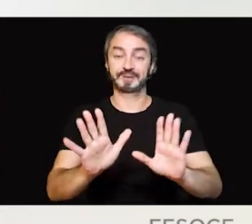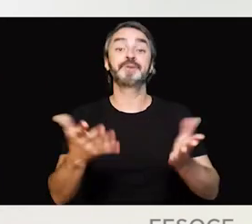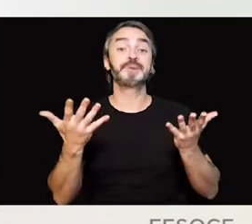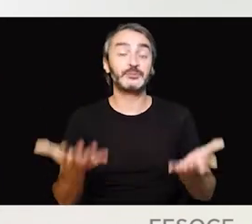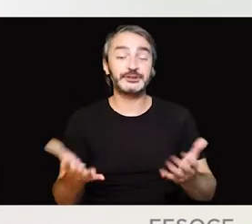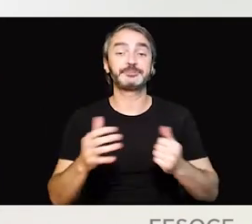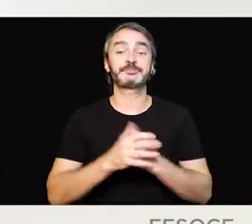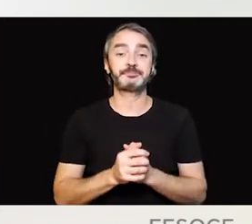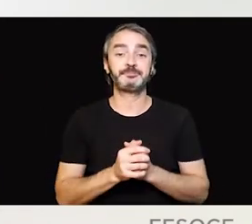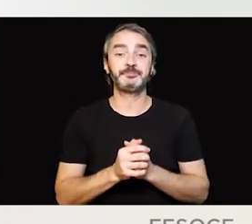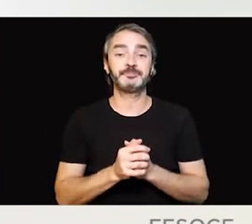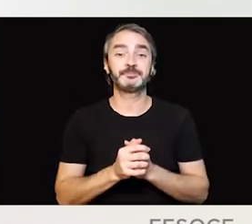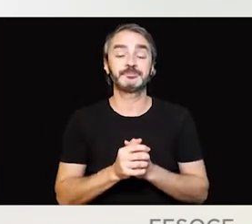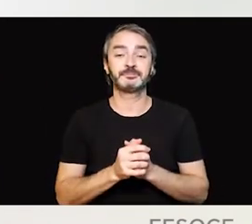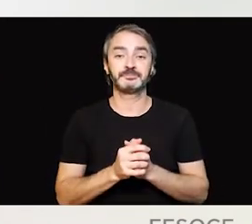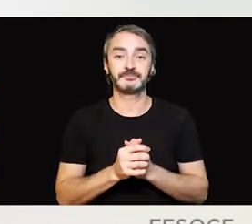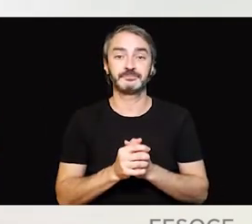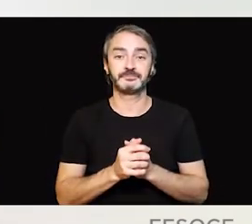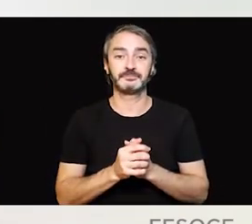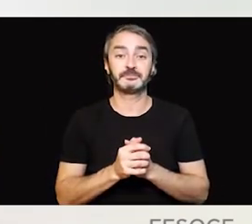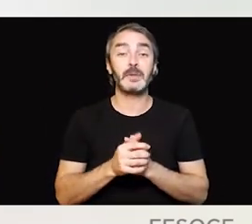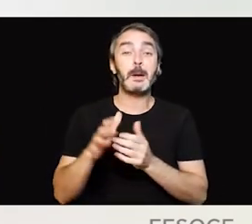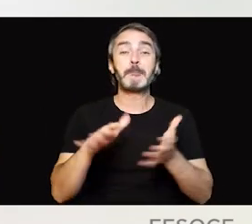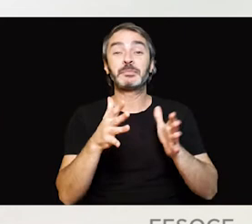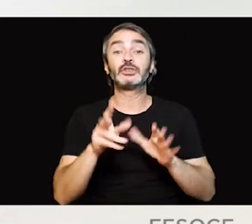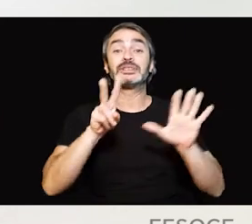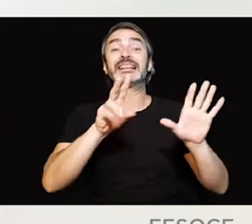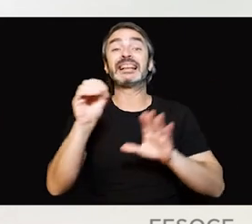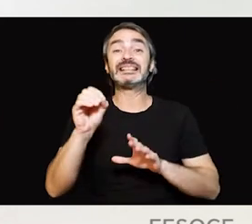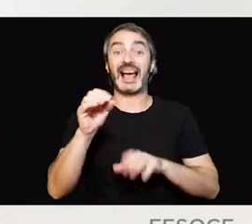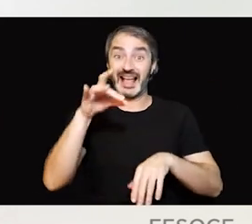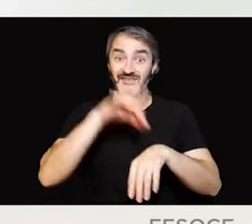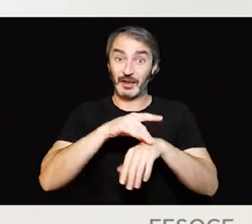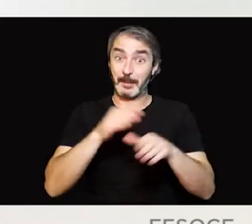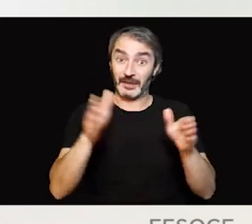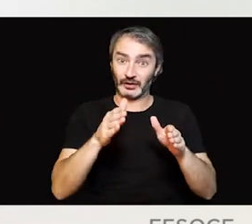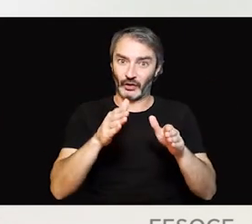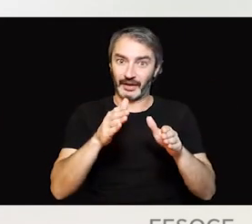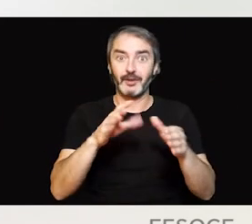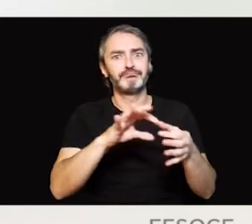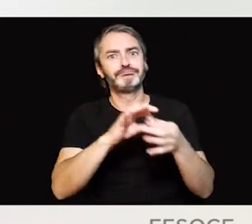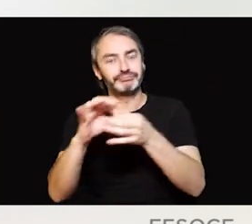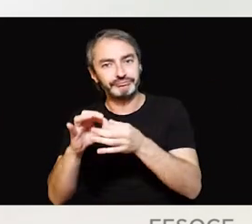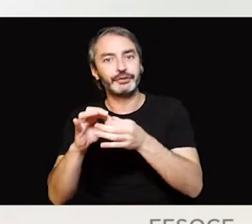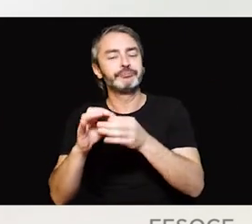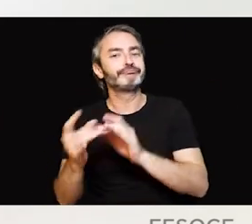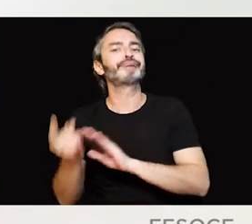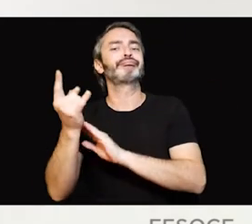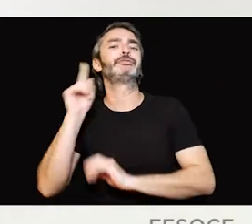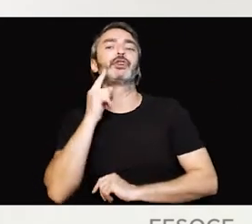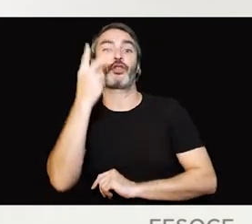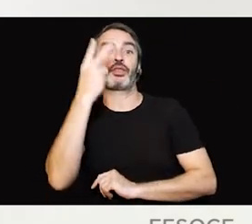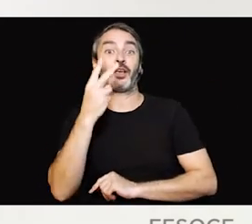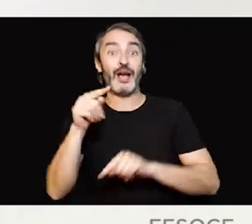Tiene que ver de que existen más o aproximadamente unas 70 enfermedades minoritarias que pueden causar sordoceguera.